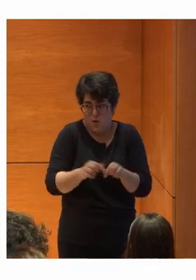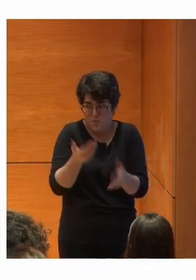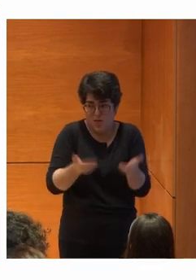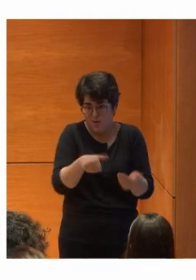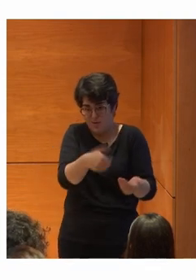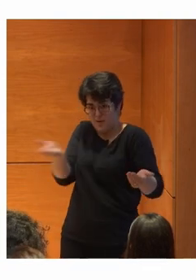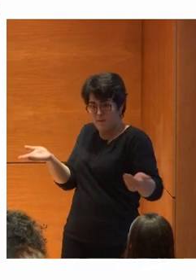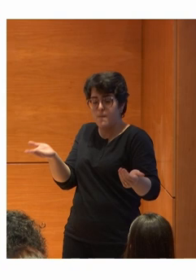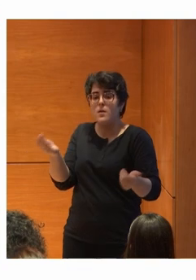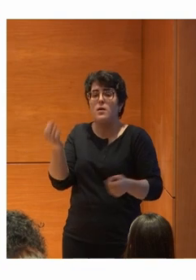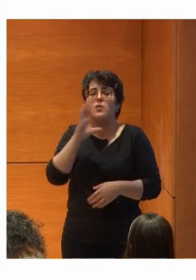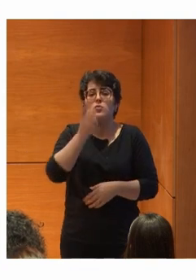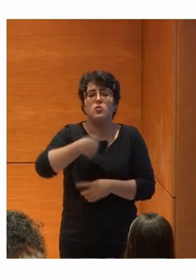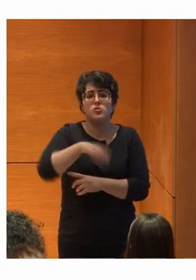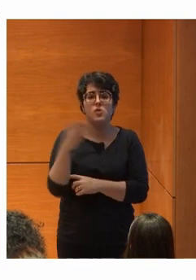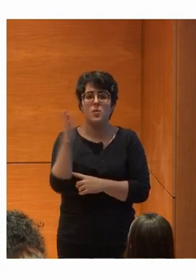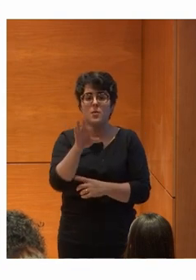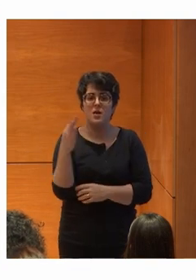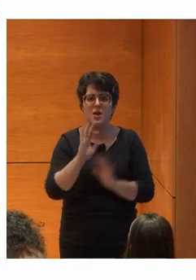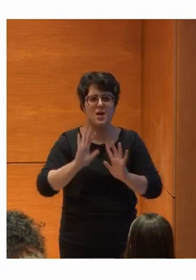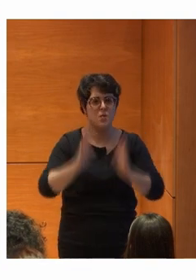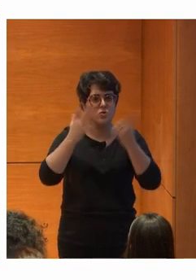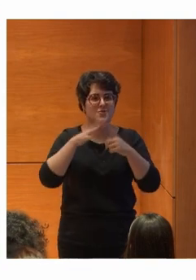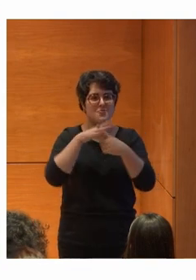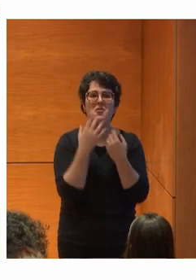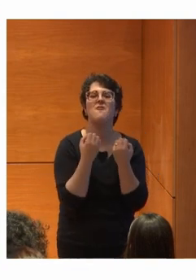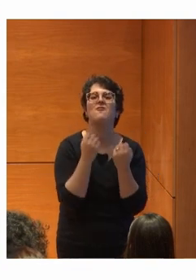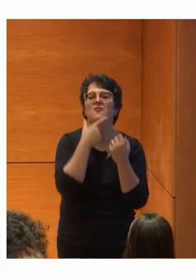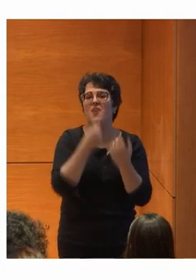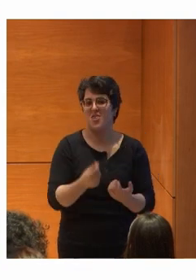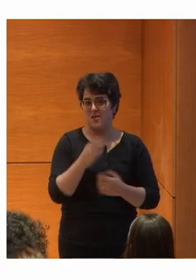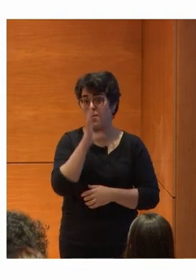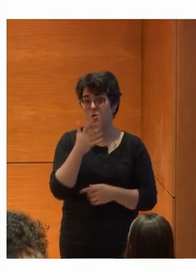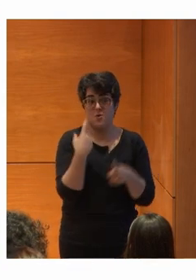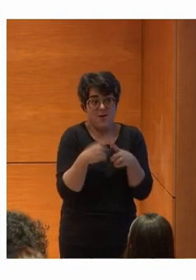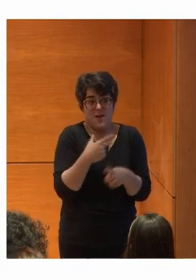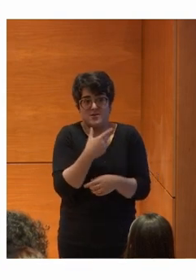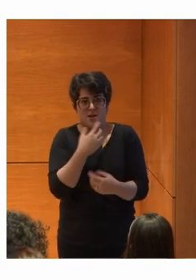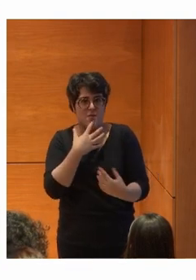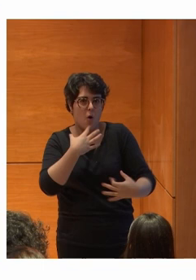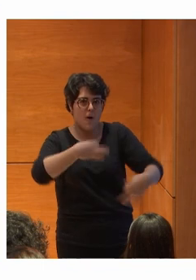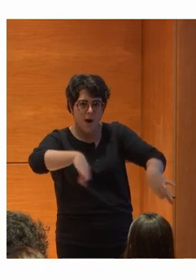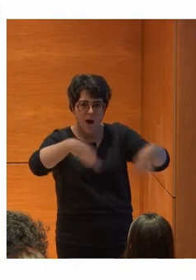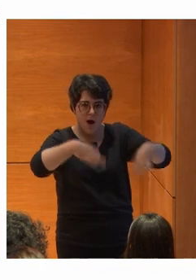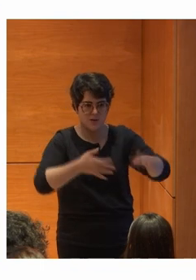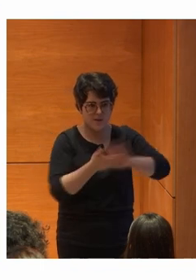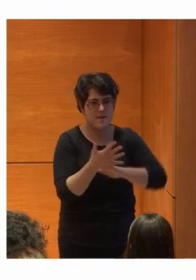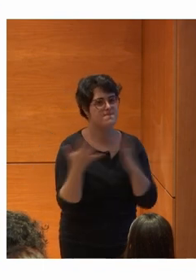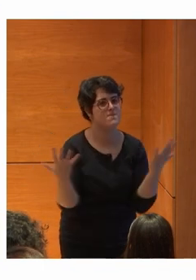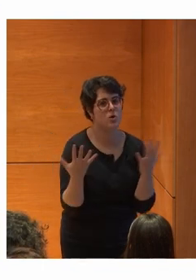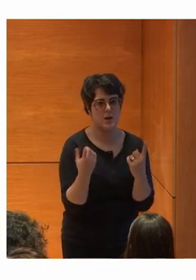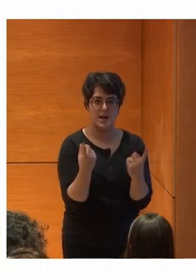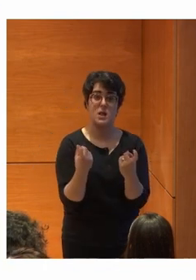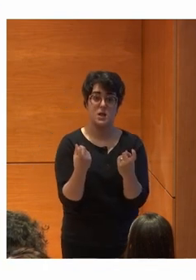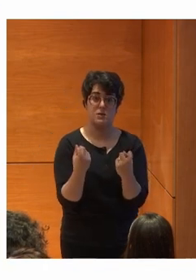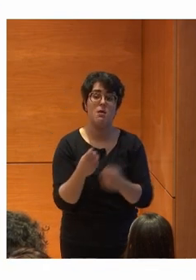demás Proponemos Desde aquí Una revolución De lo fácil Porque hacer las cosas Que sean más sencillas Es justo Urgente Y además Necesario